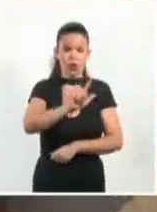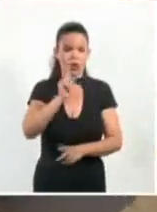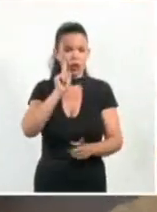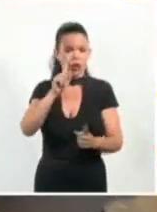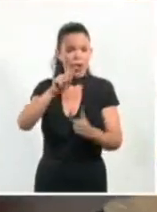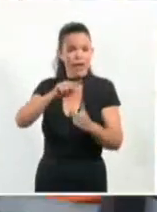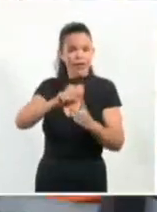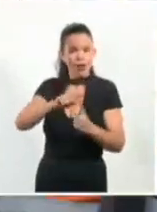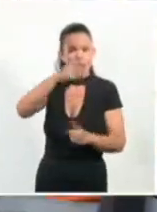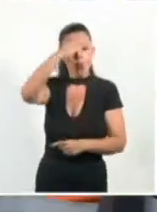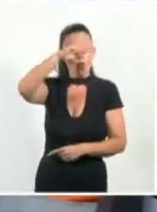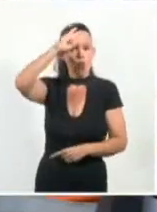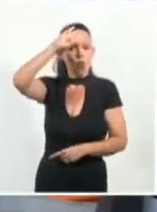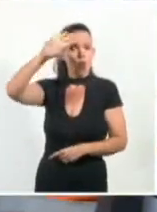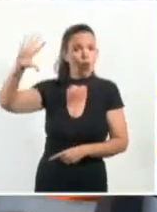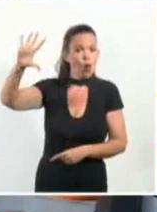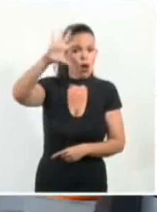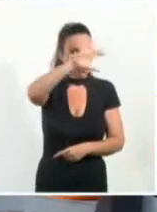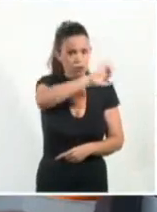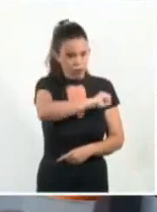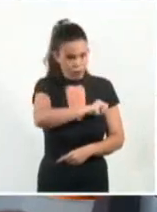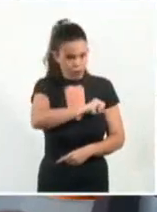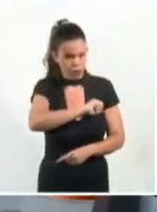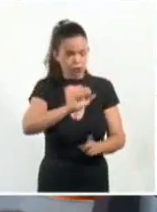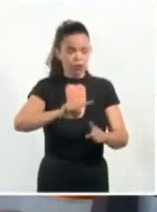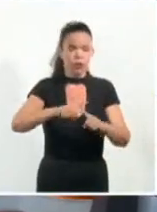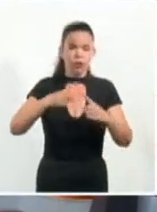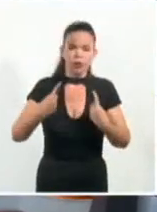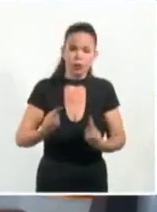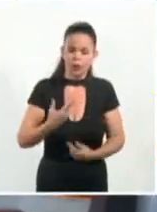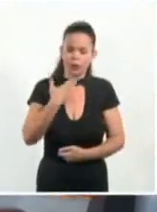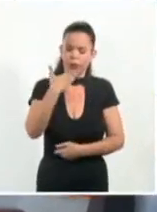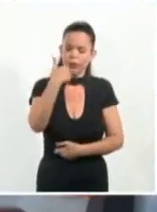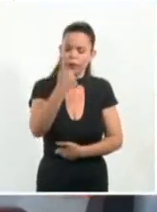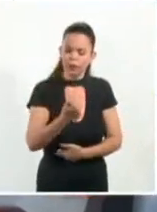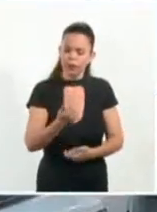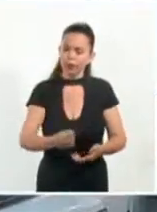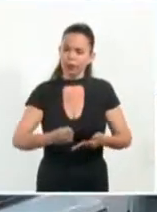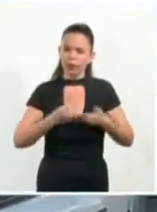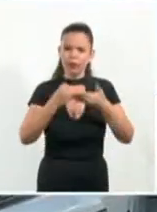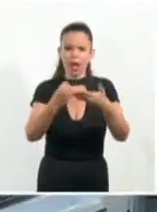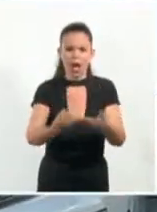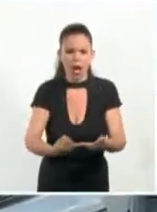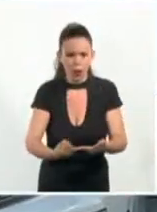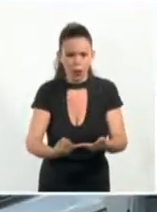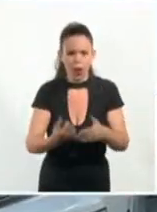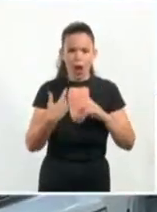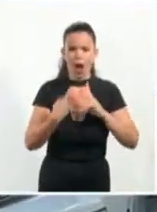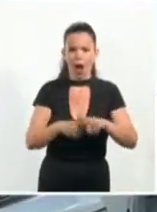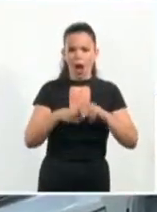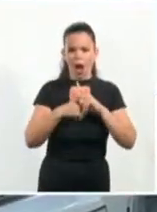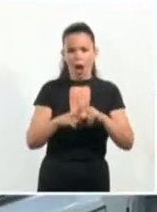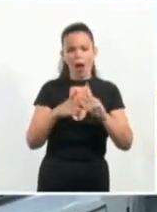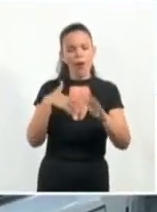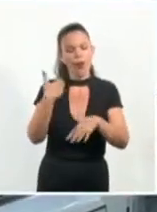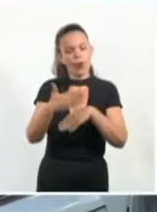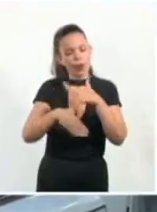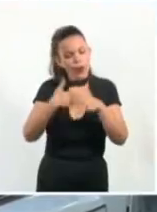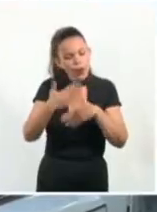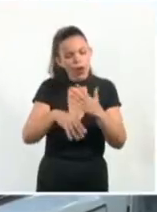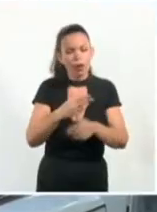nacional cuyos impactos beneficiarán la gestión hidráulica para acelerar